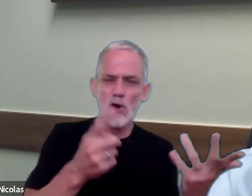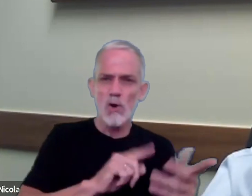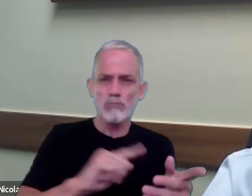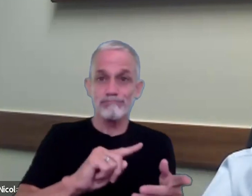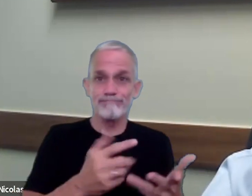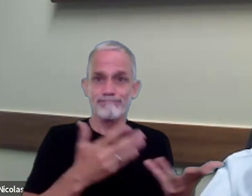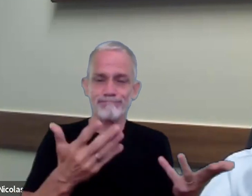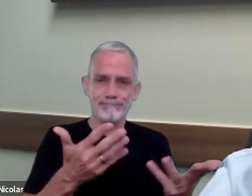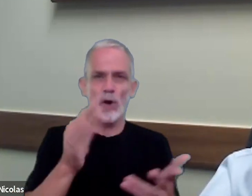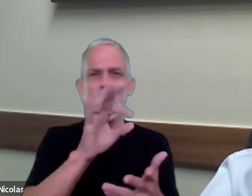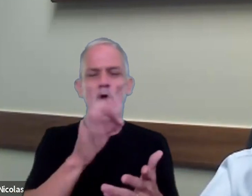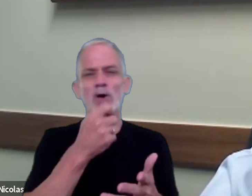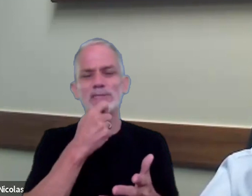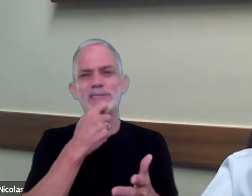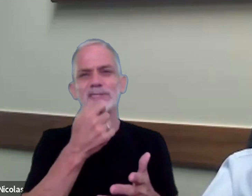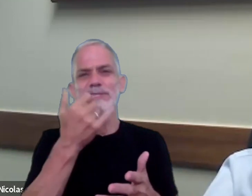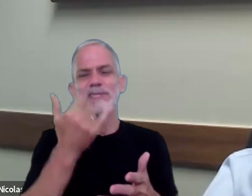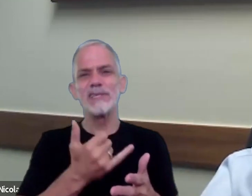o si tuvo